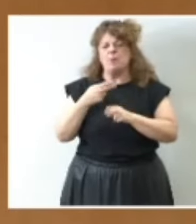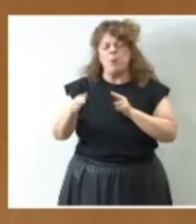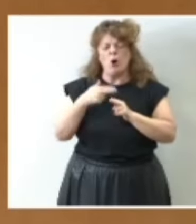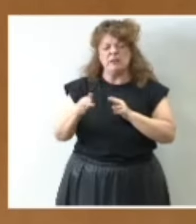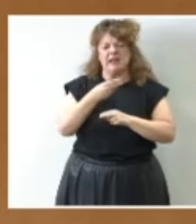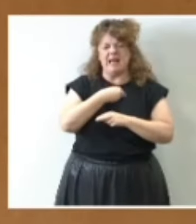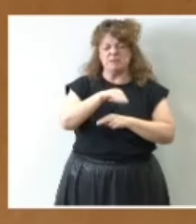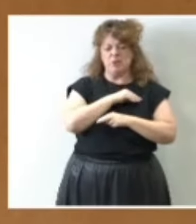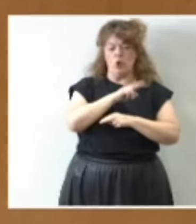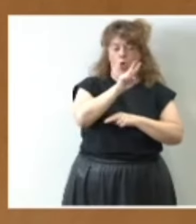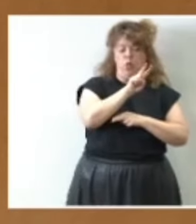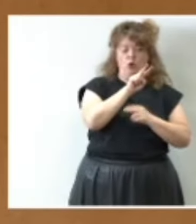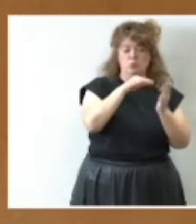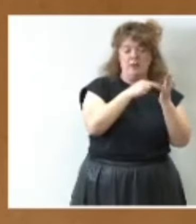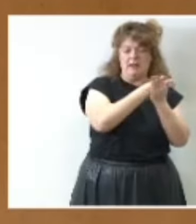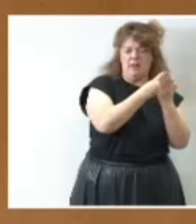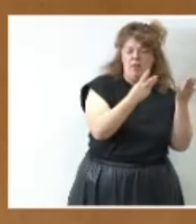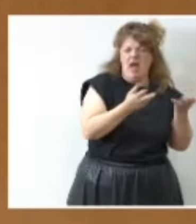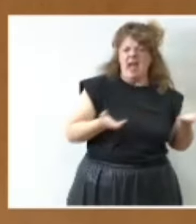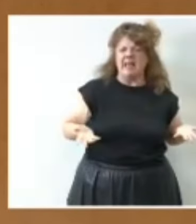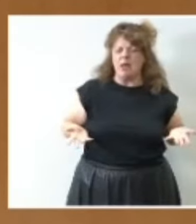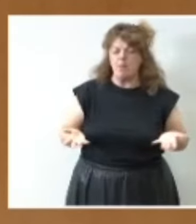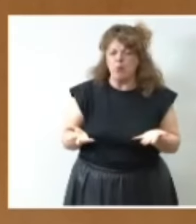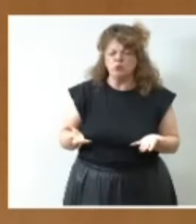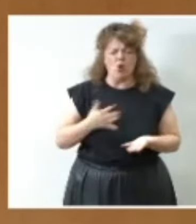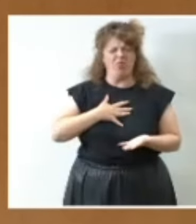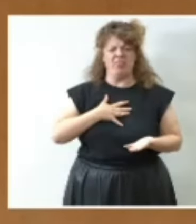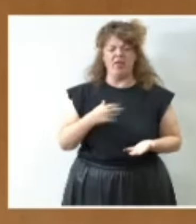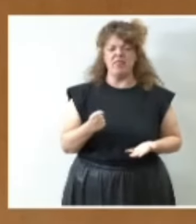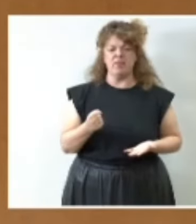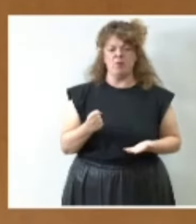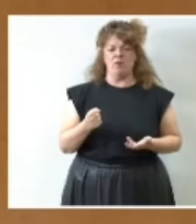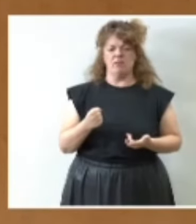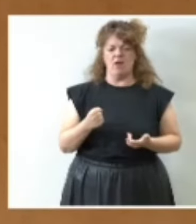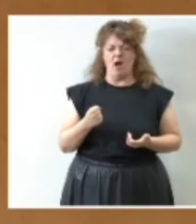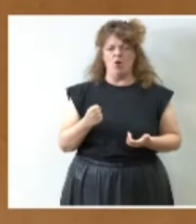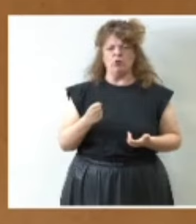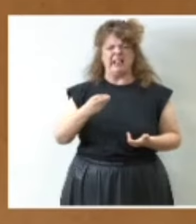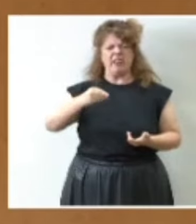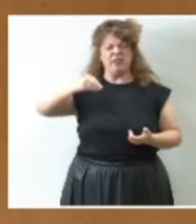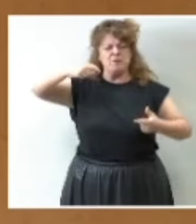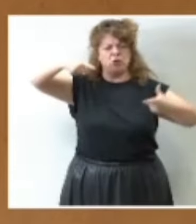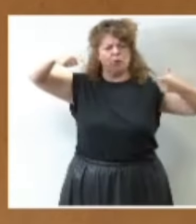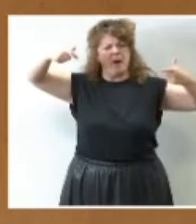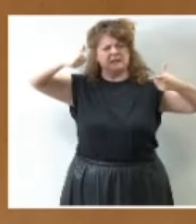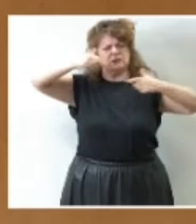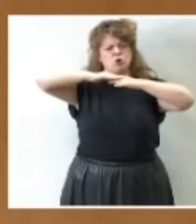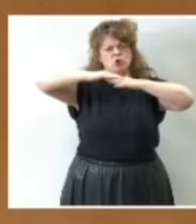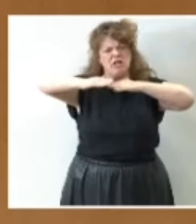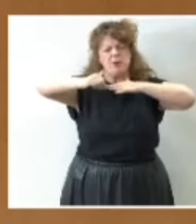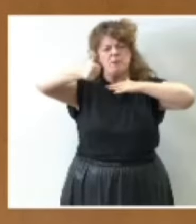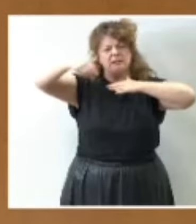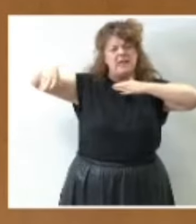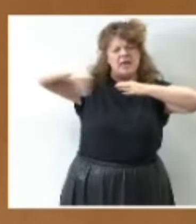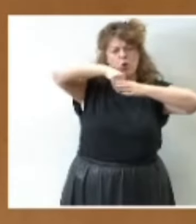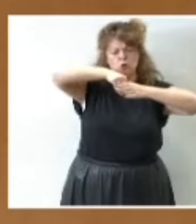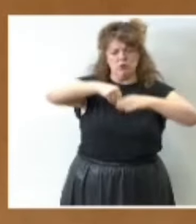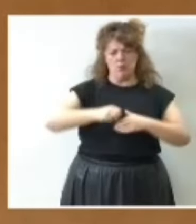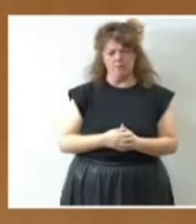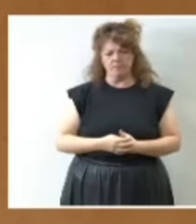desde 2018 por el impulso decidido hacia un crecimiento más sostenible y más inclusivo además